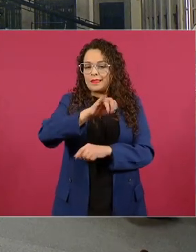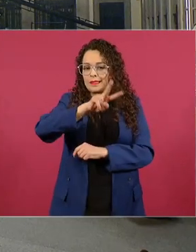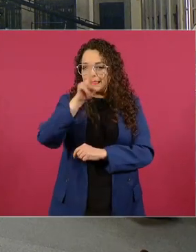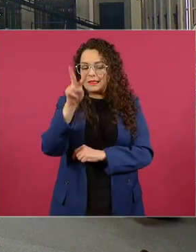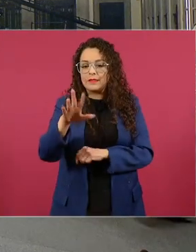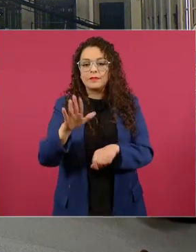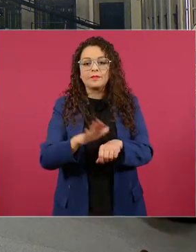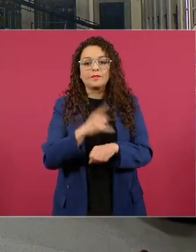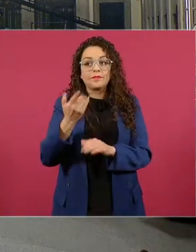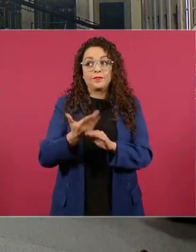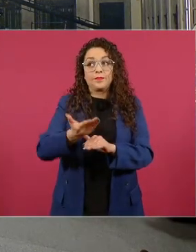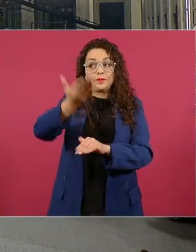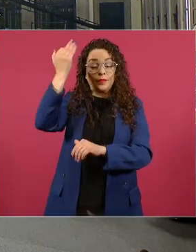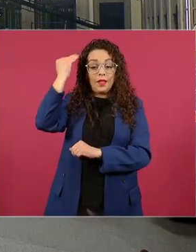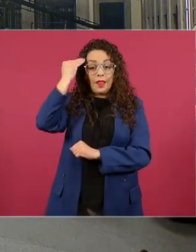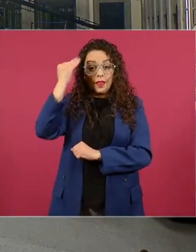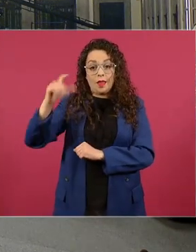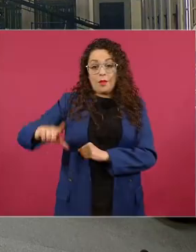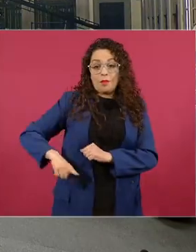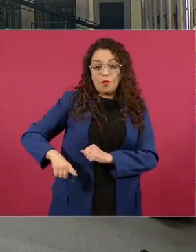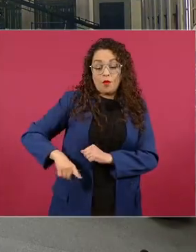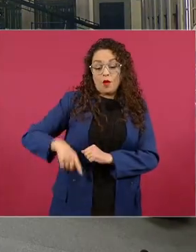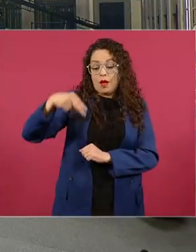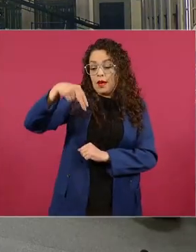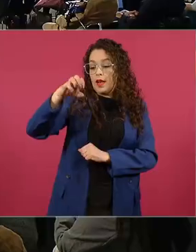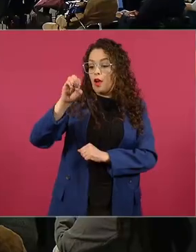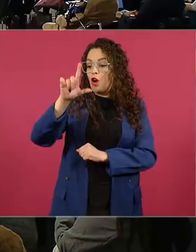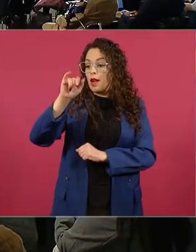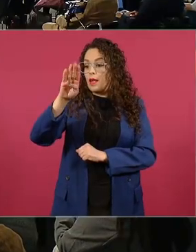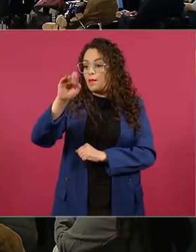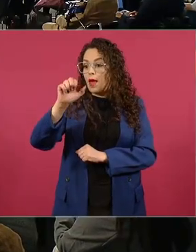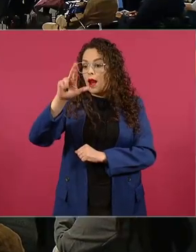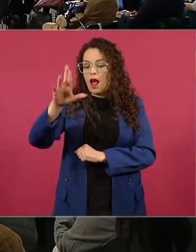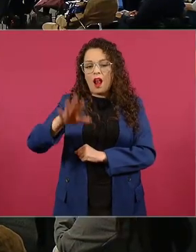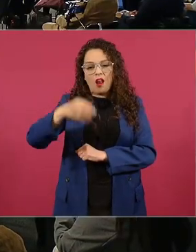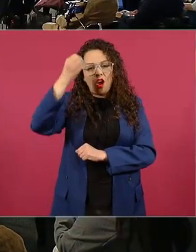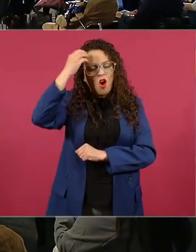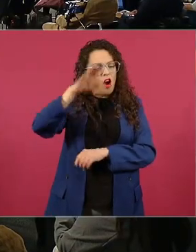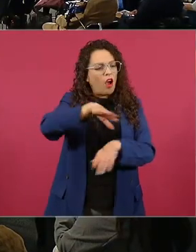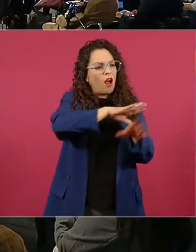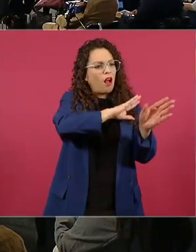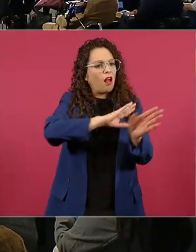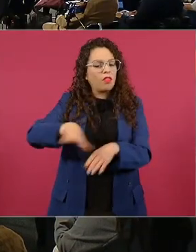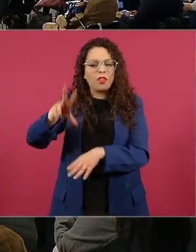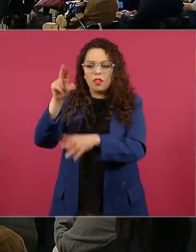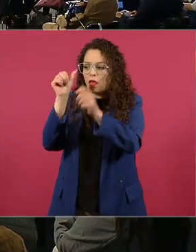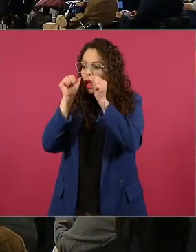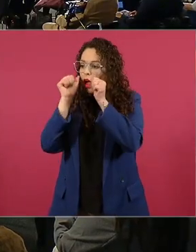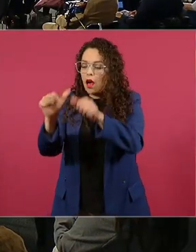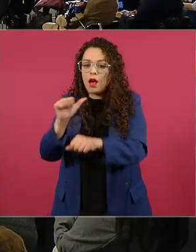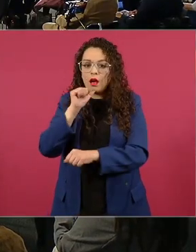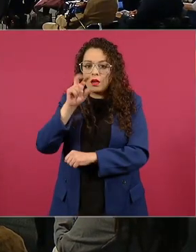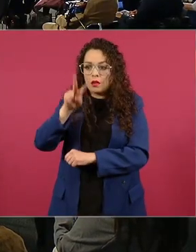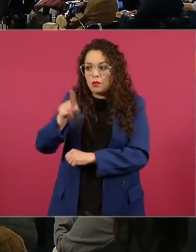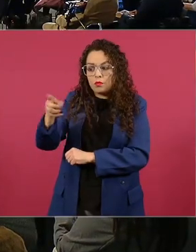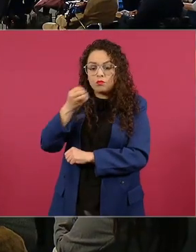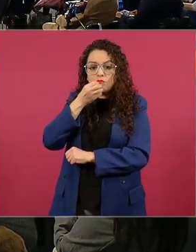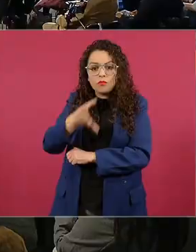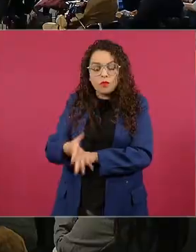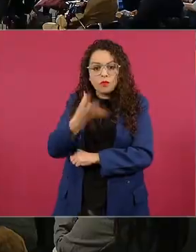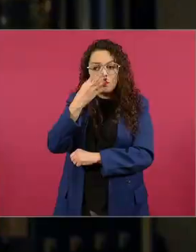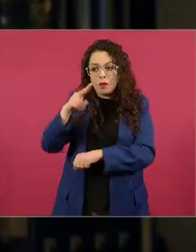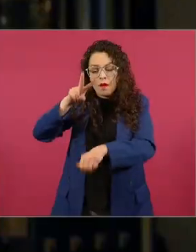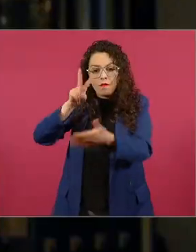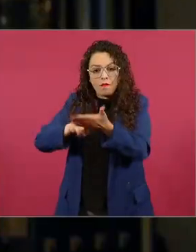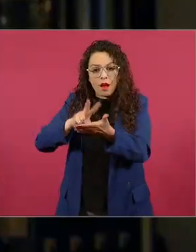de los gobiernos no liberales fue justamente el abandono de nuestro histórico y muy bonito y además heroico puerto de Guaymas y señor presidente la